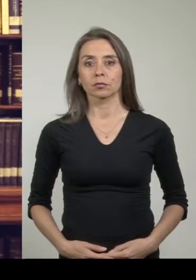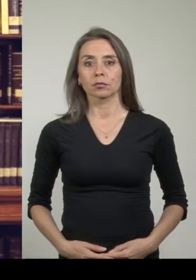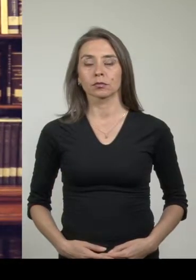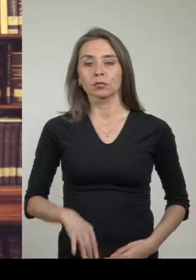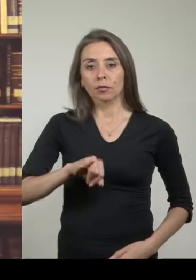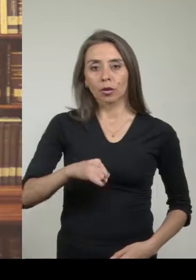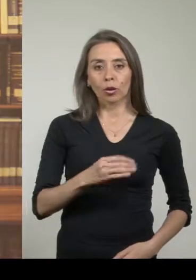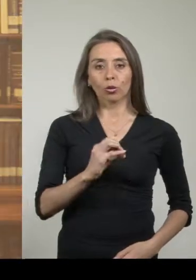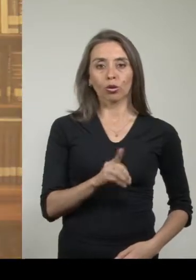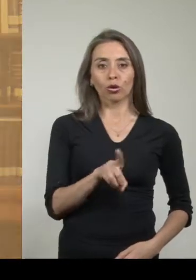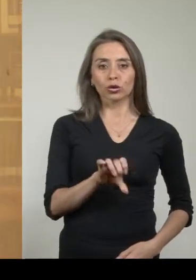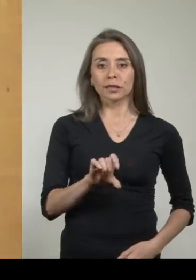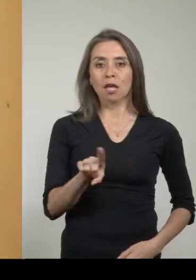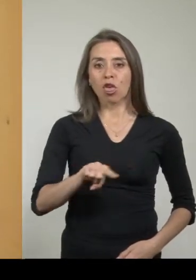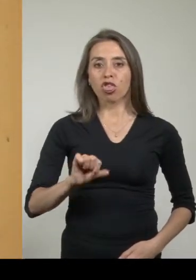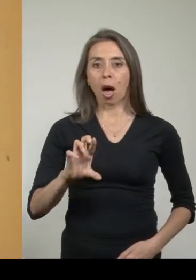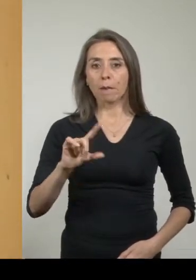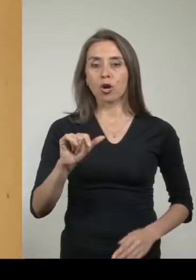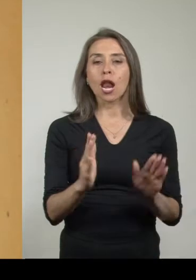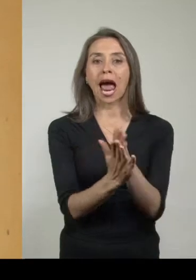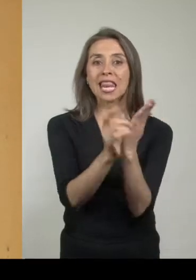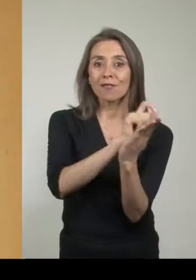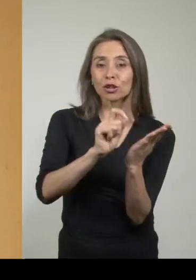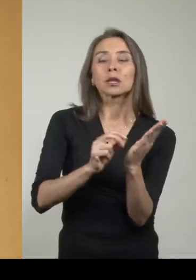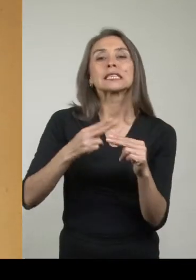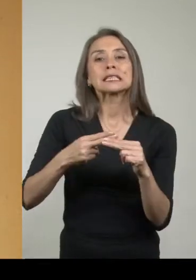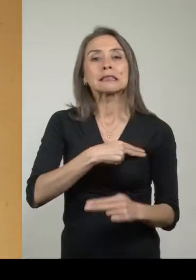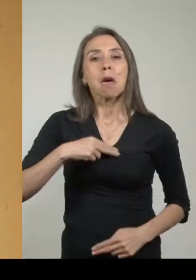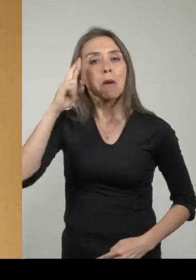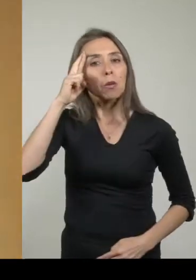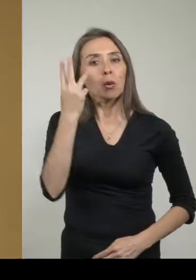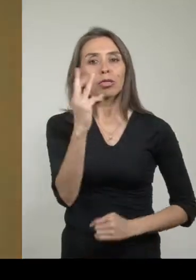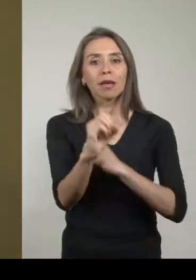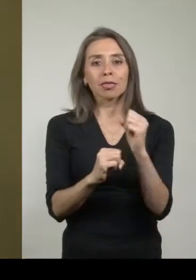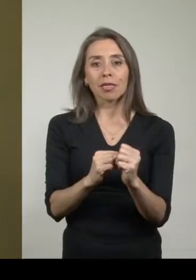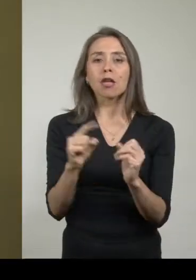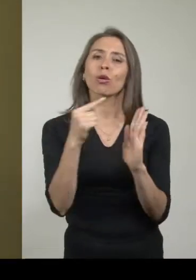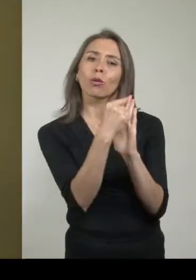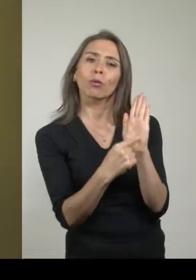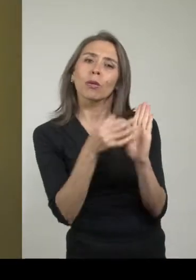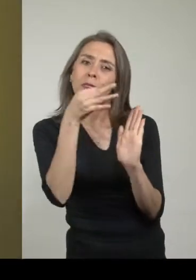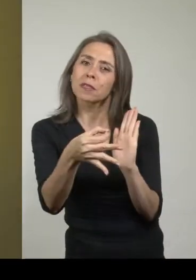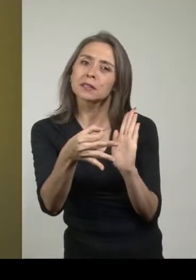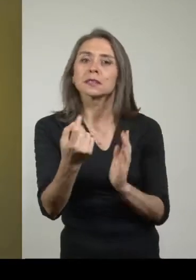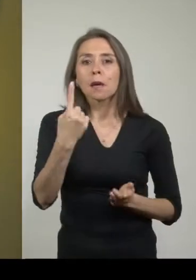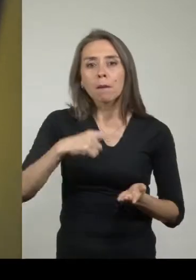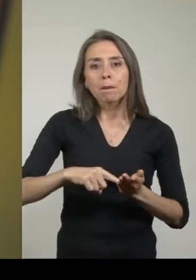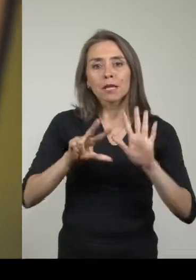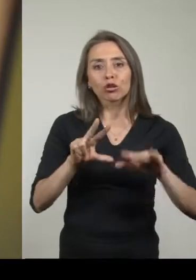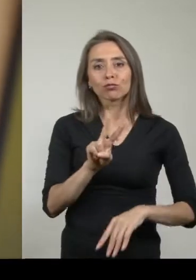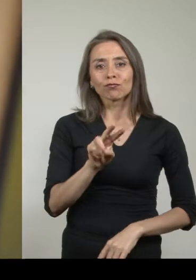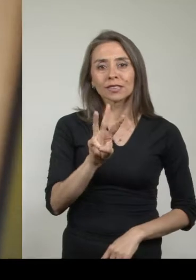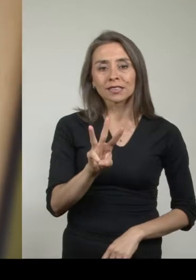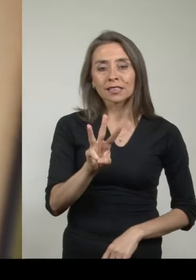José Zapiola en su libro Recuerdos de 30 años, escribía lo siguiente En el año 1823